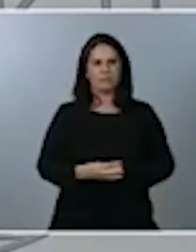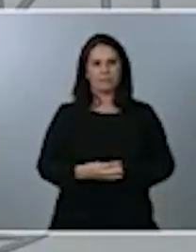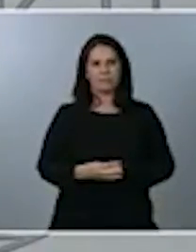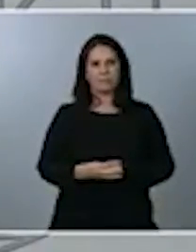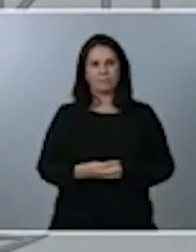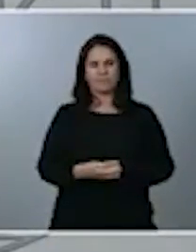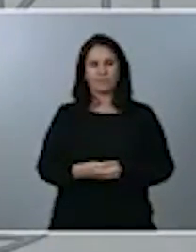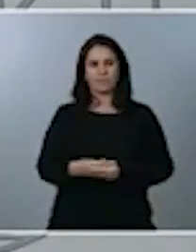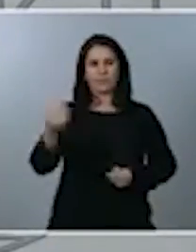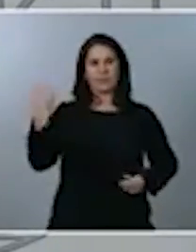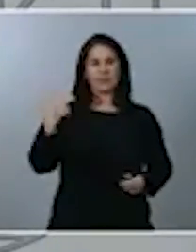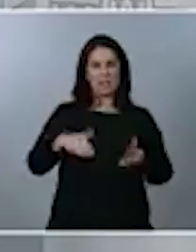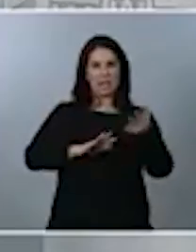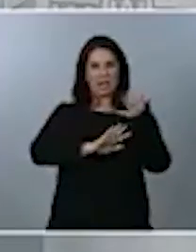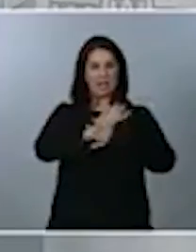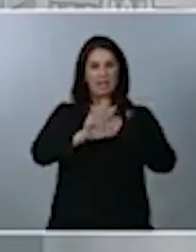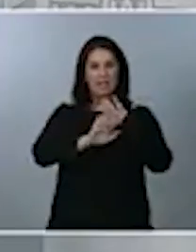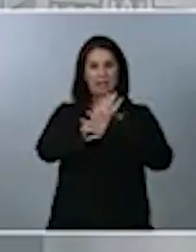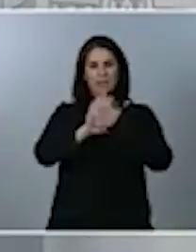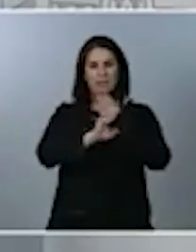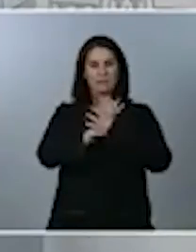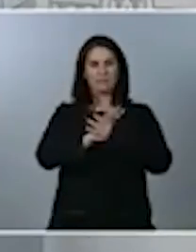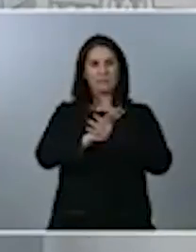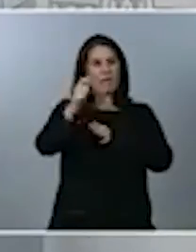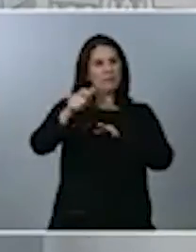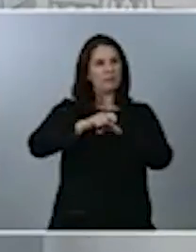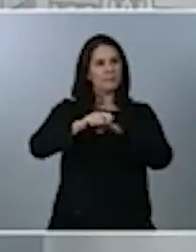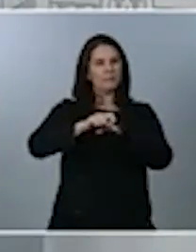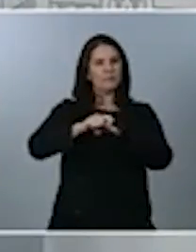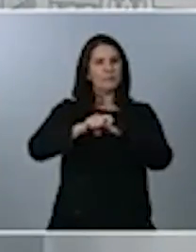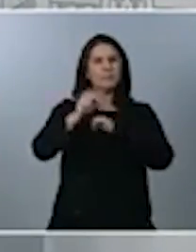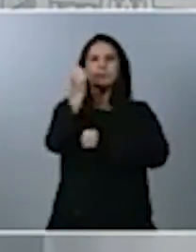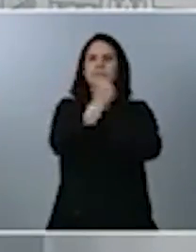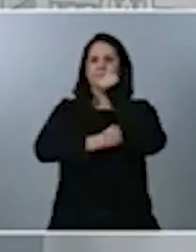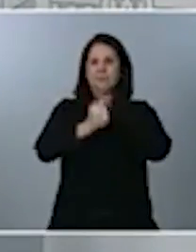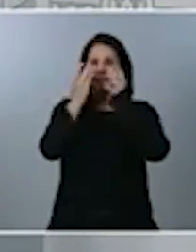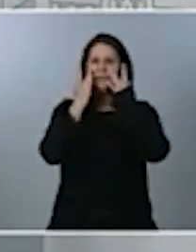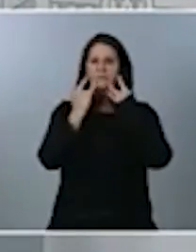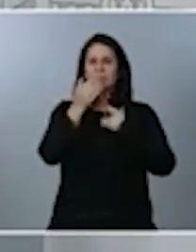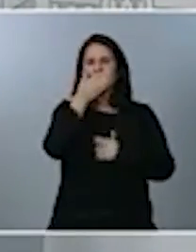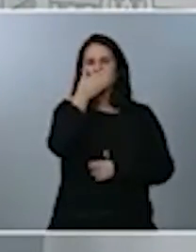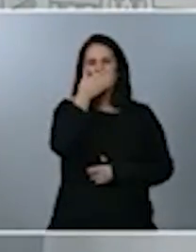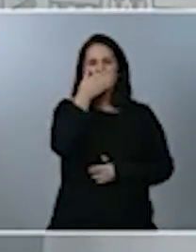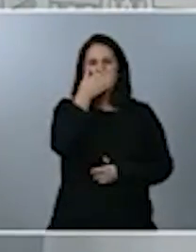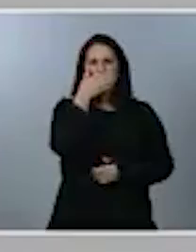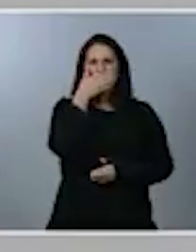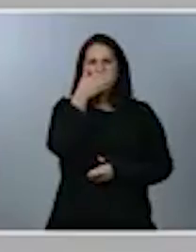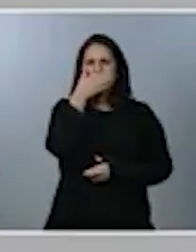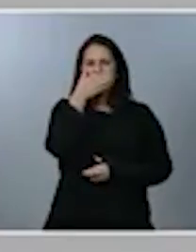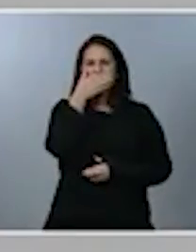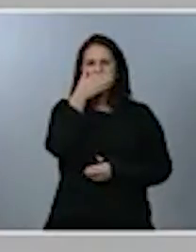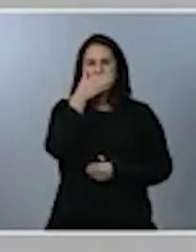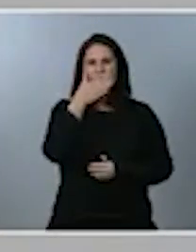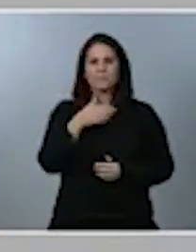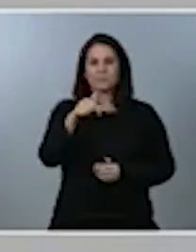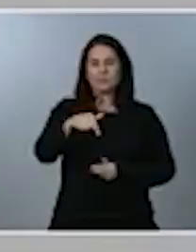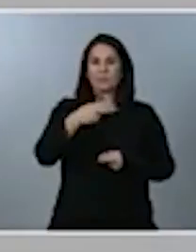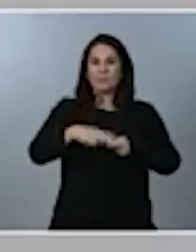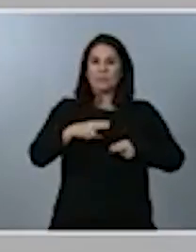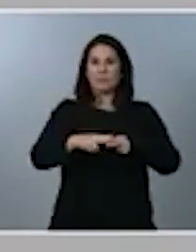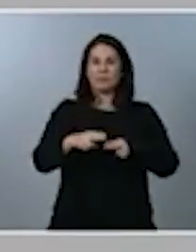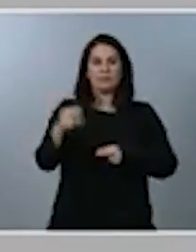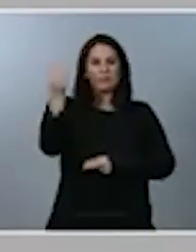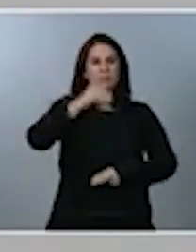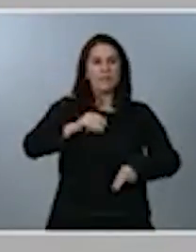netamente ya de carácter marcadamente económico, informo que estas políticas se incrementan un 67%,